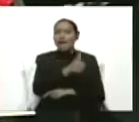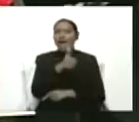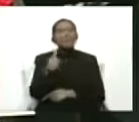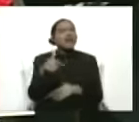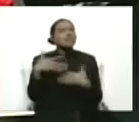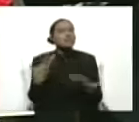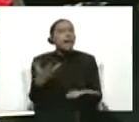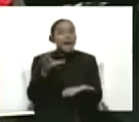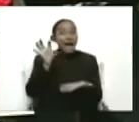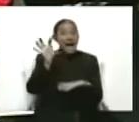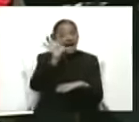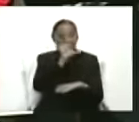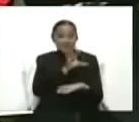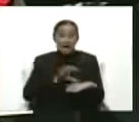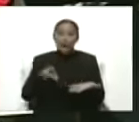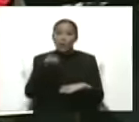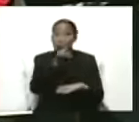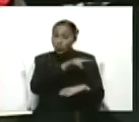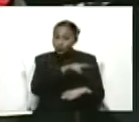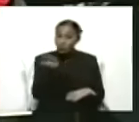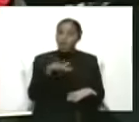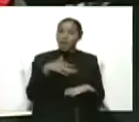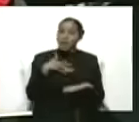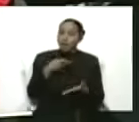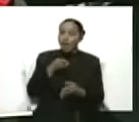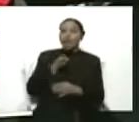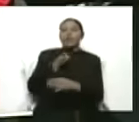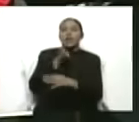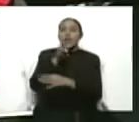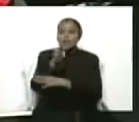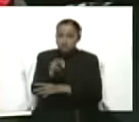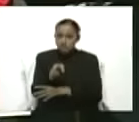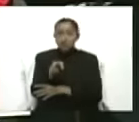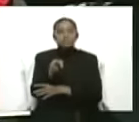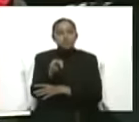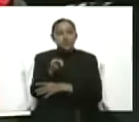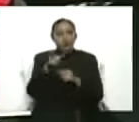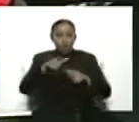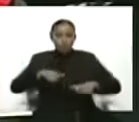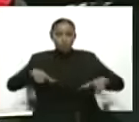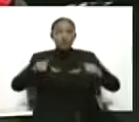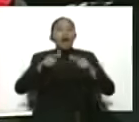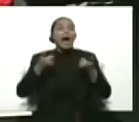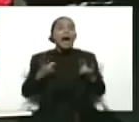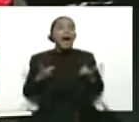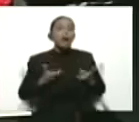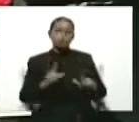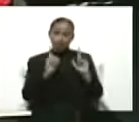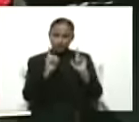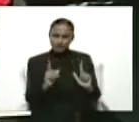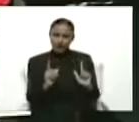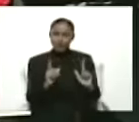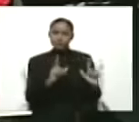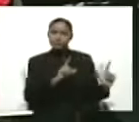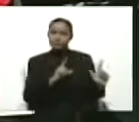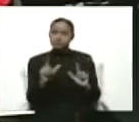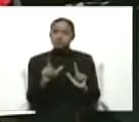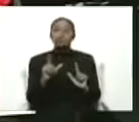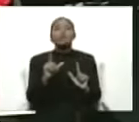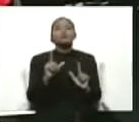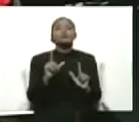y, bueno, pueden acudir a cualquiera de los centros electorales autorizados a ejercer